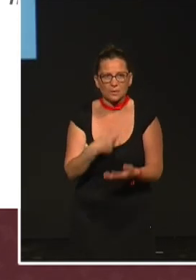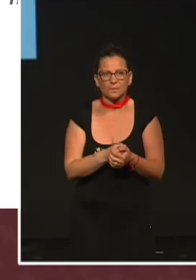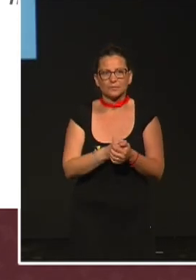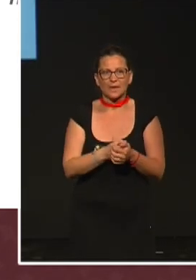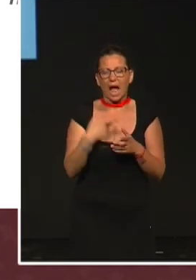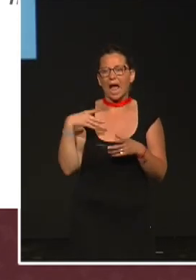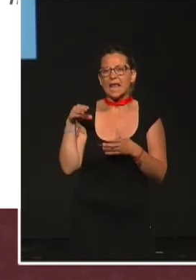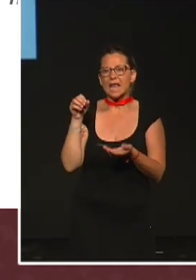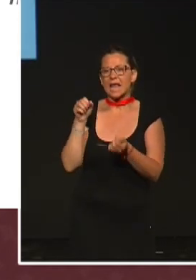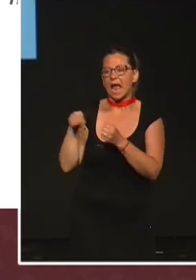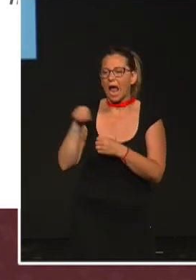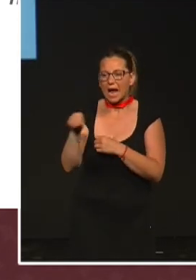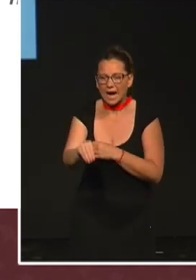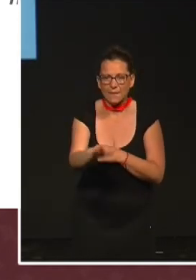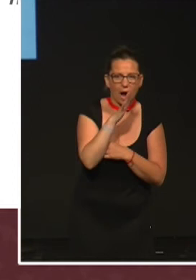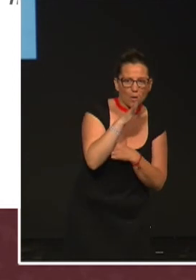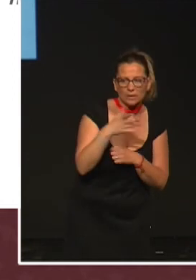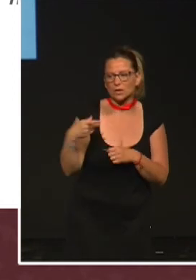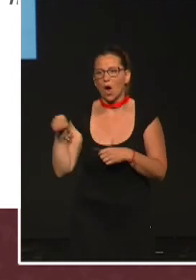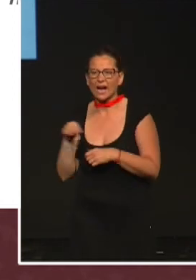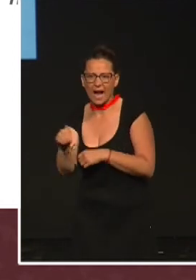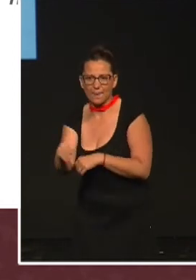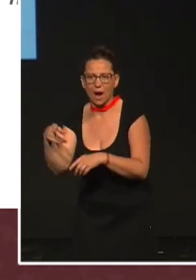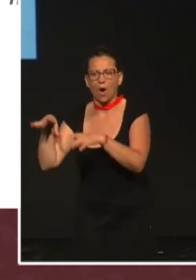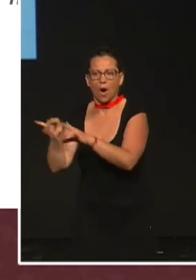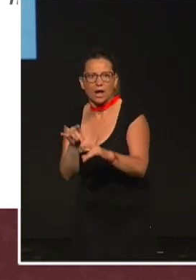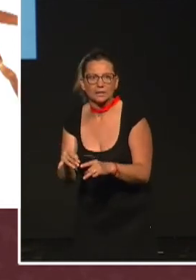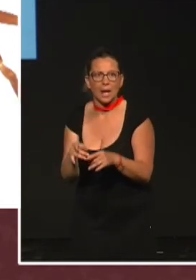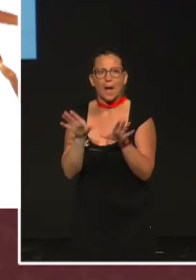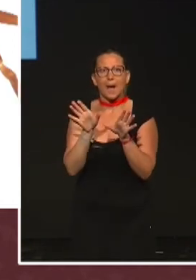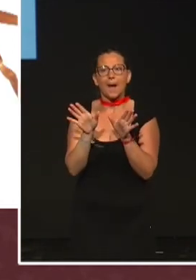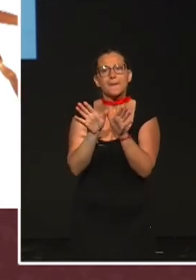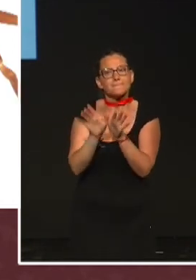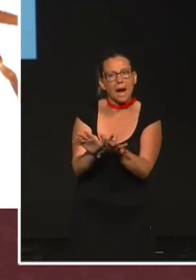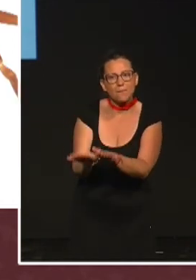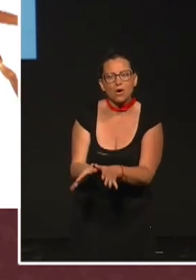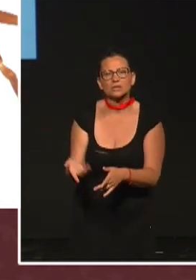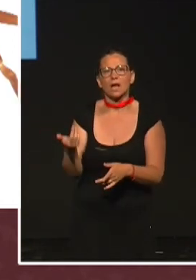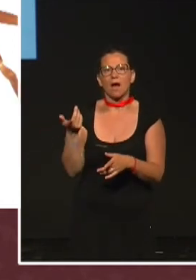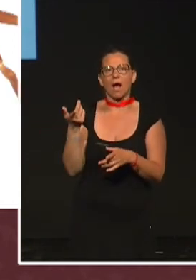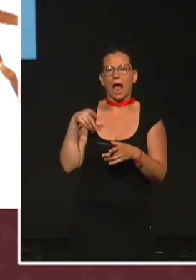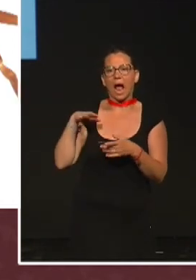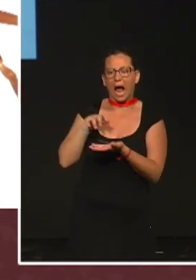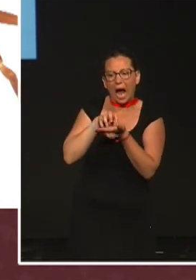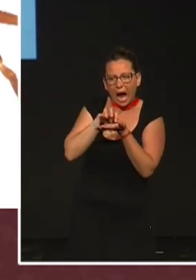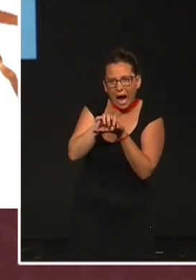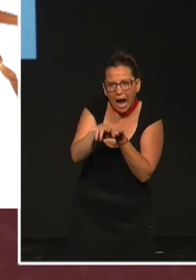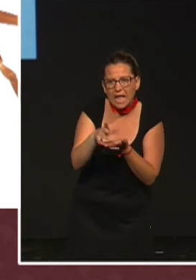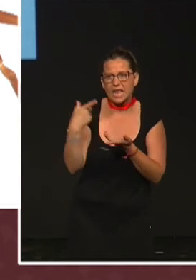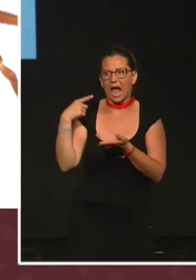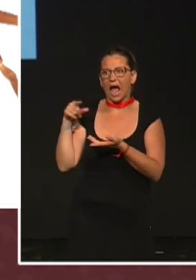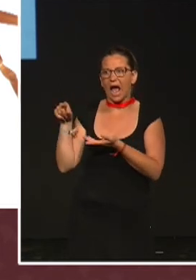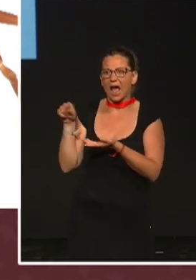cerambícidos, escarabajos acuáticos terrestres, hay mariposas espéridas, dísteros, también hay arañas, hormigas, cigarras.